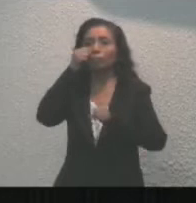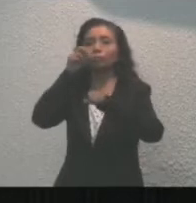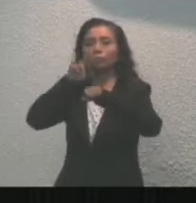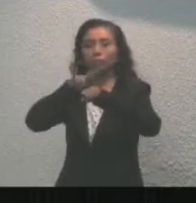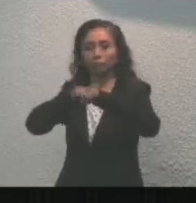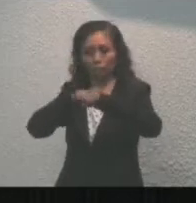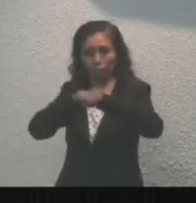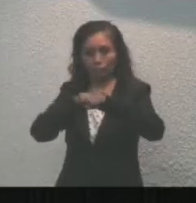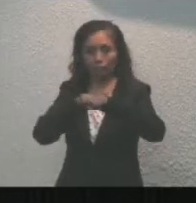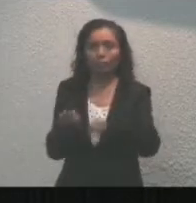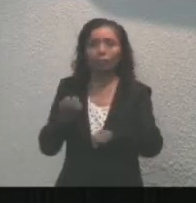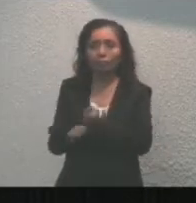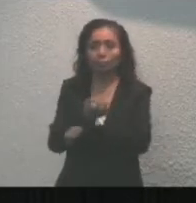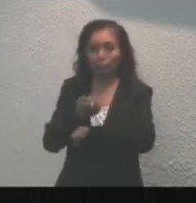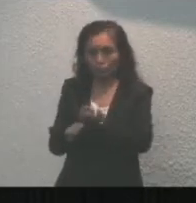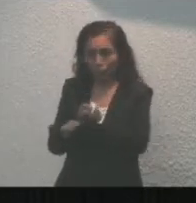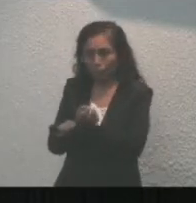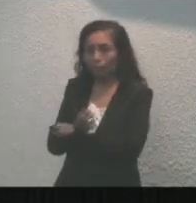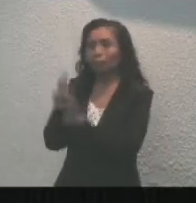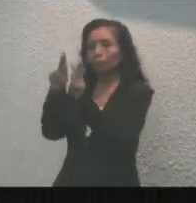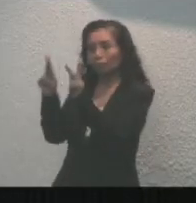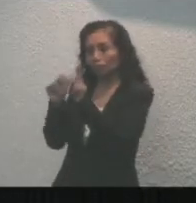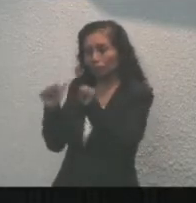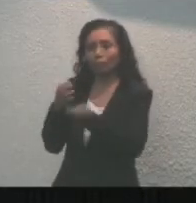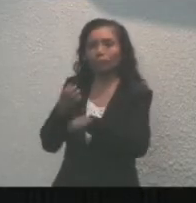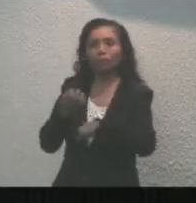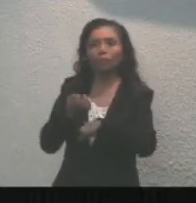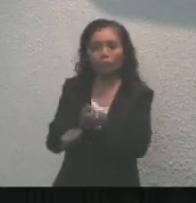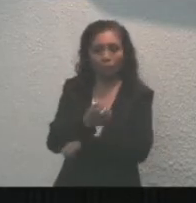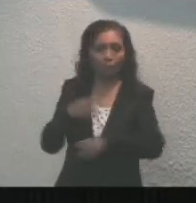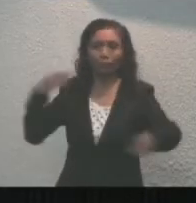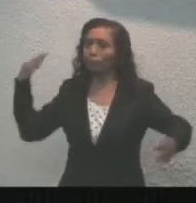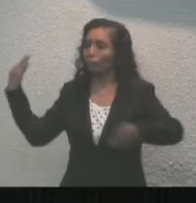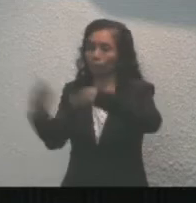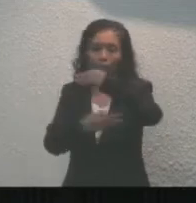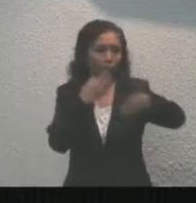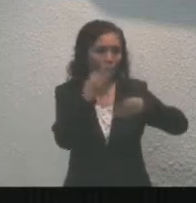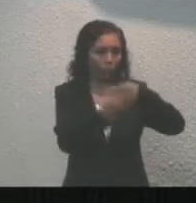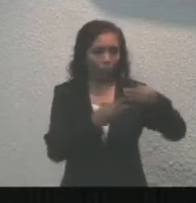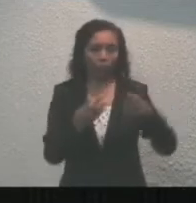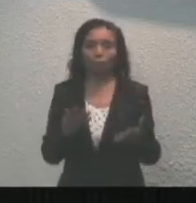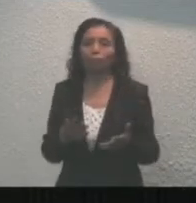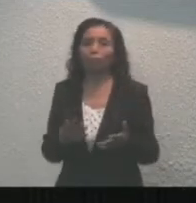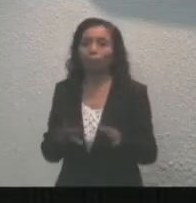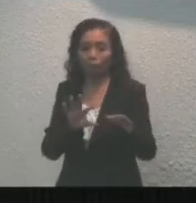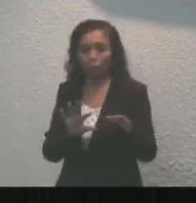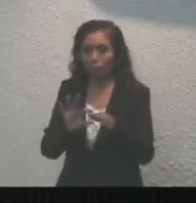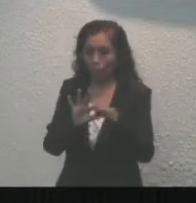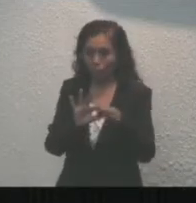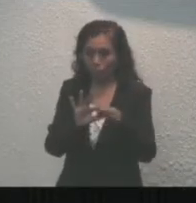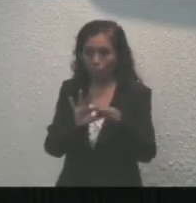para la Construcción de la Paz y Seguridad en el Estado y a todos los miembros de la Mesa de Coordinación de Seguridad.